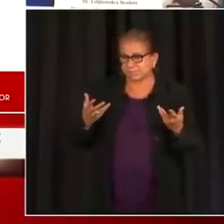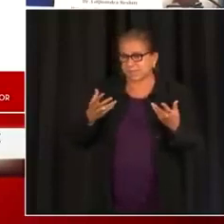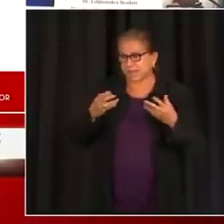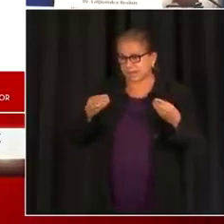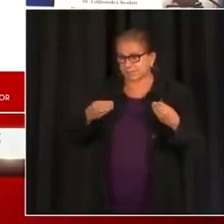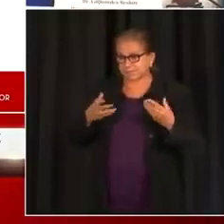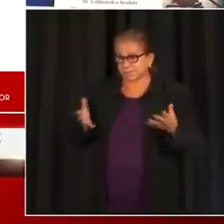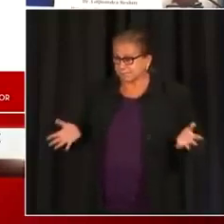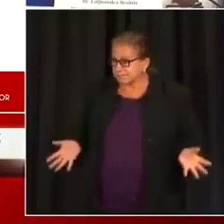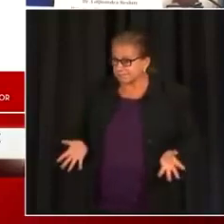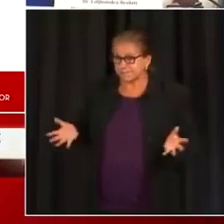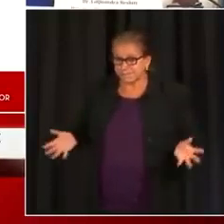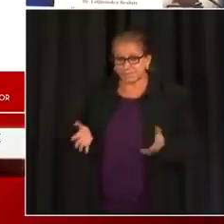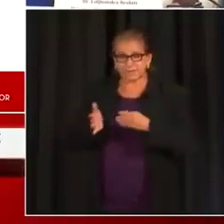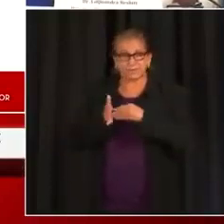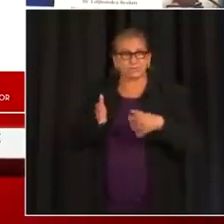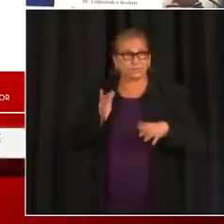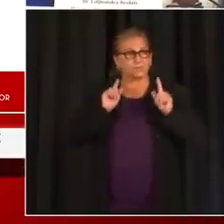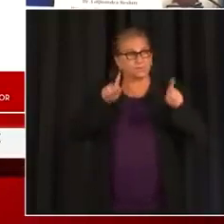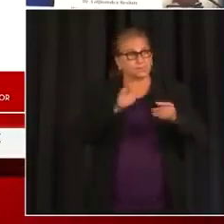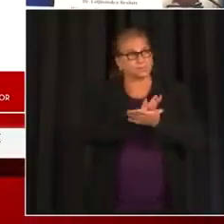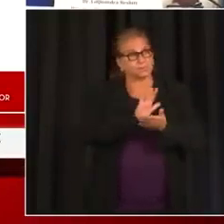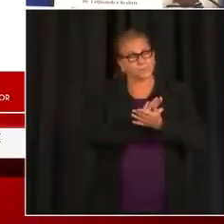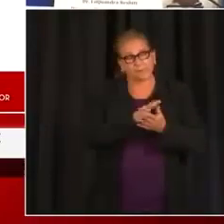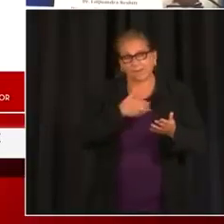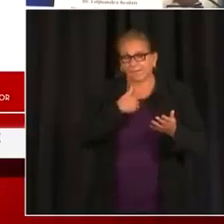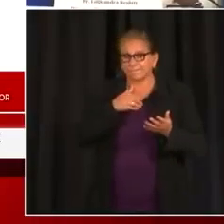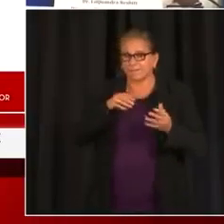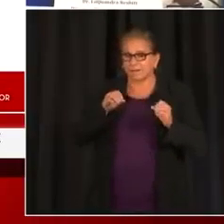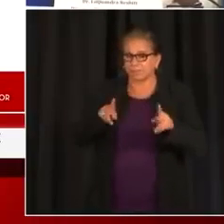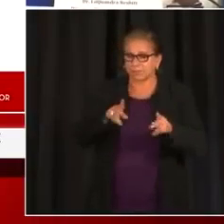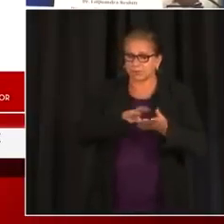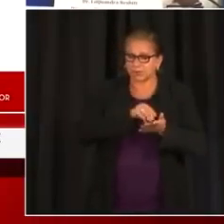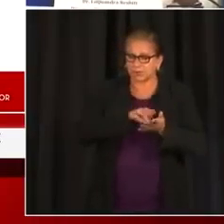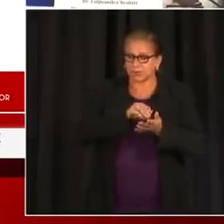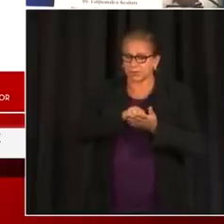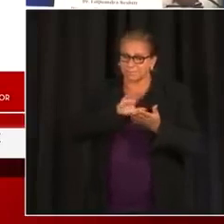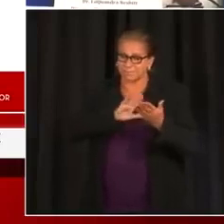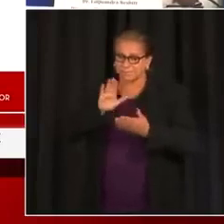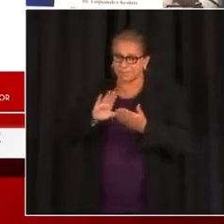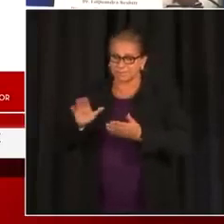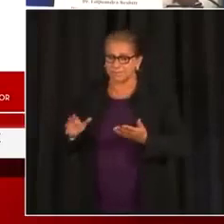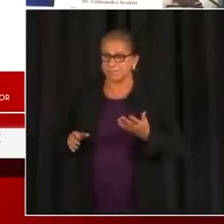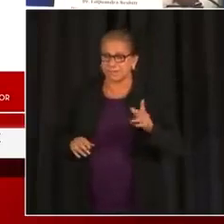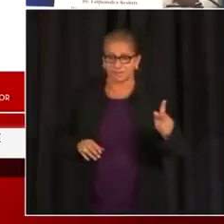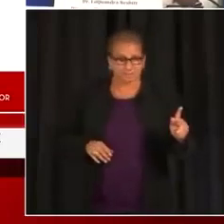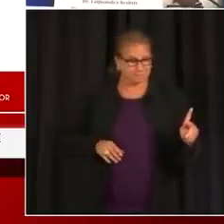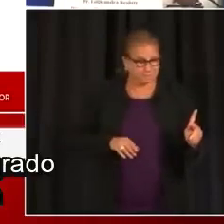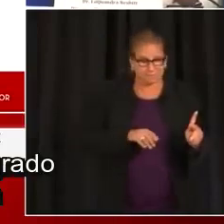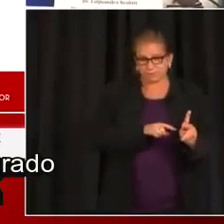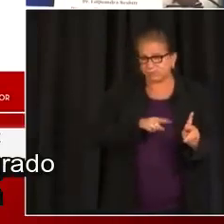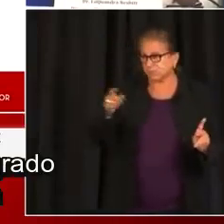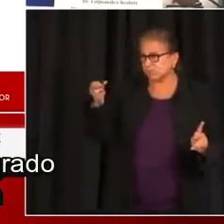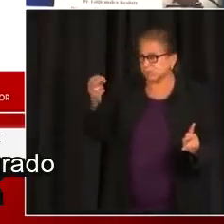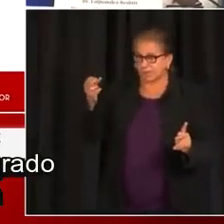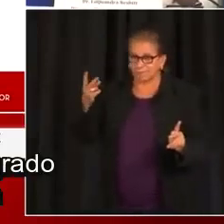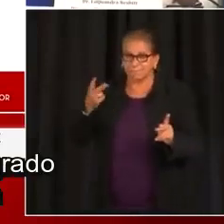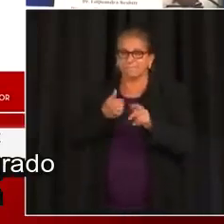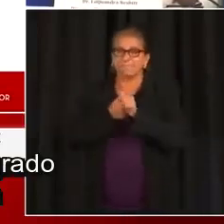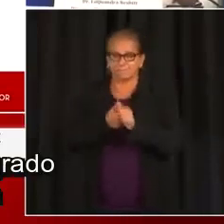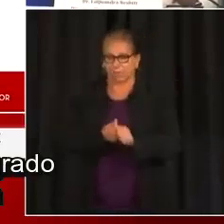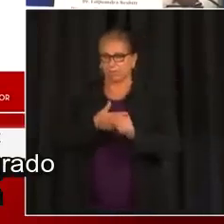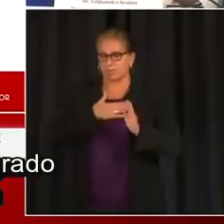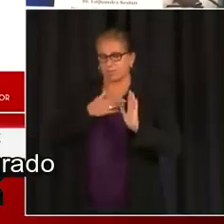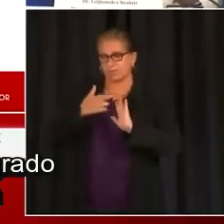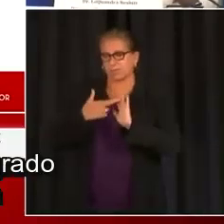acomodar a todos sus estudiantes y cumplir con los criterios de distancia social. Como resultado de eso, la guía de